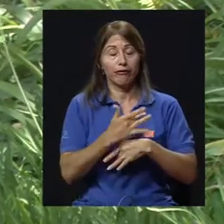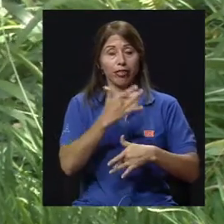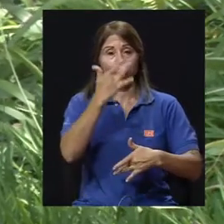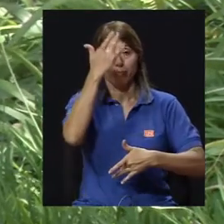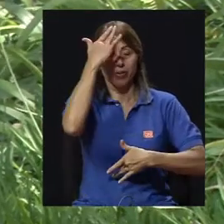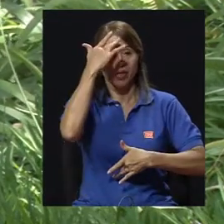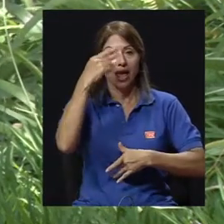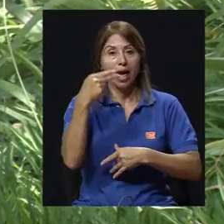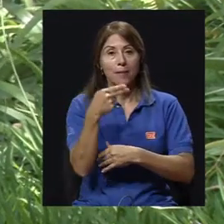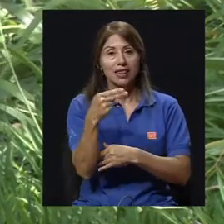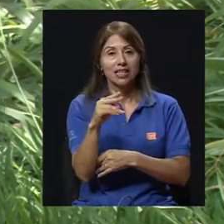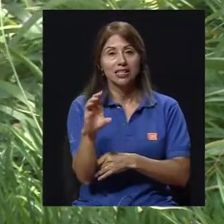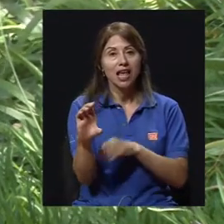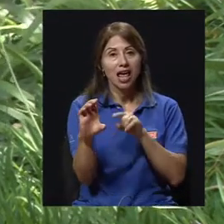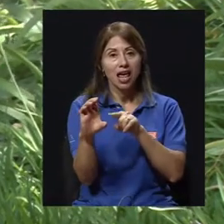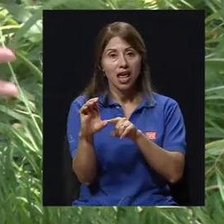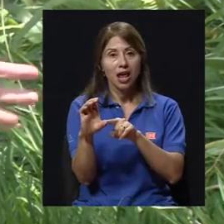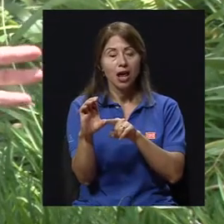hepatitis C,